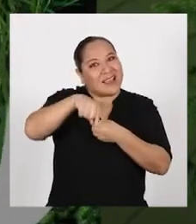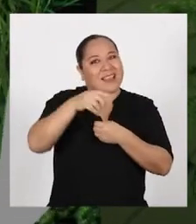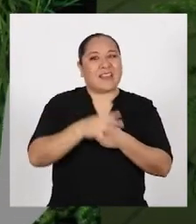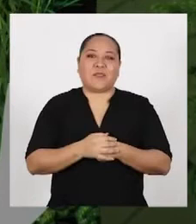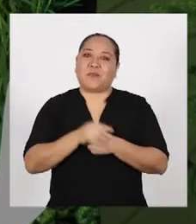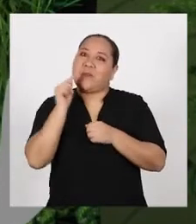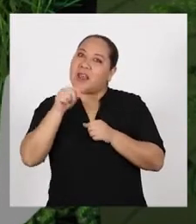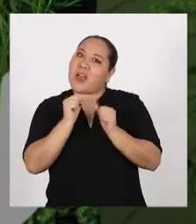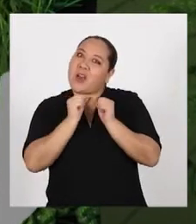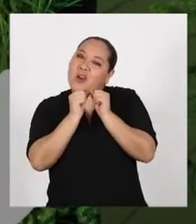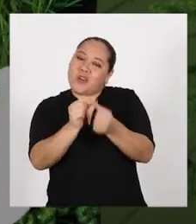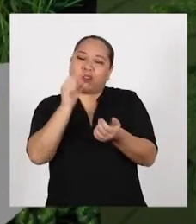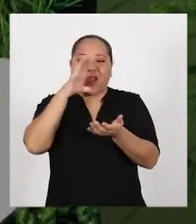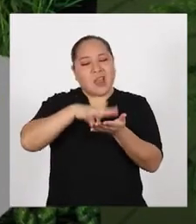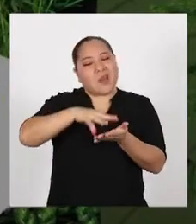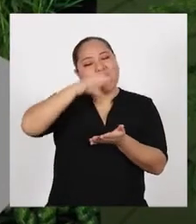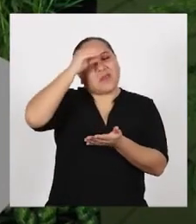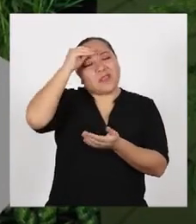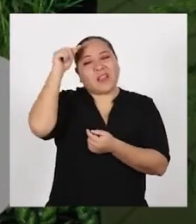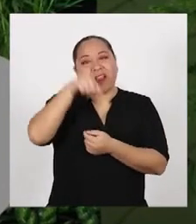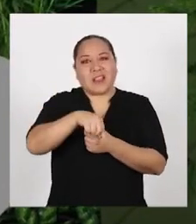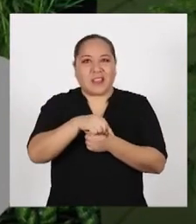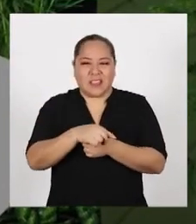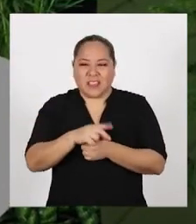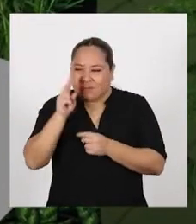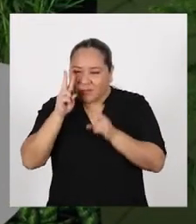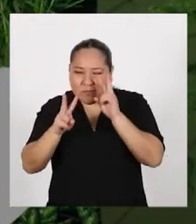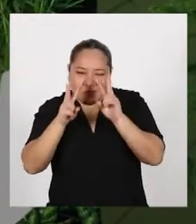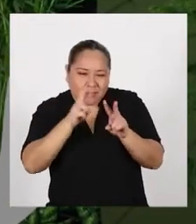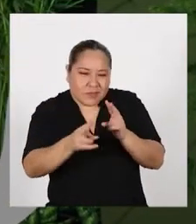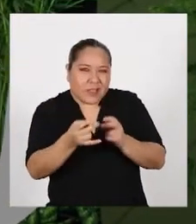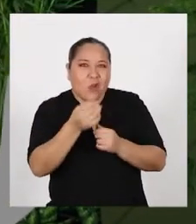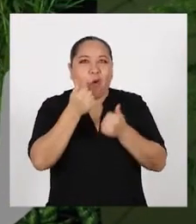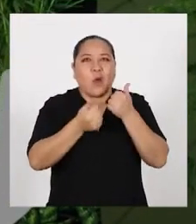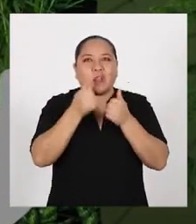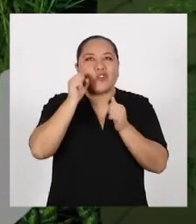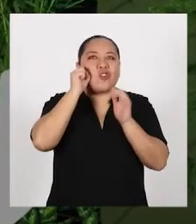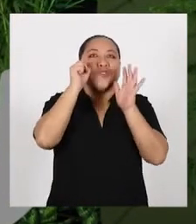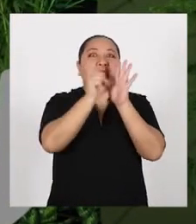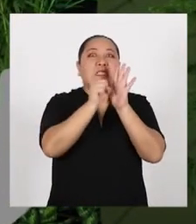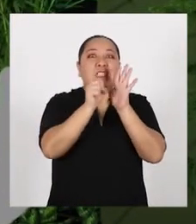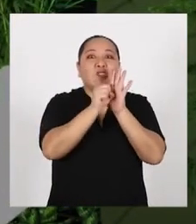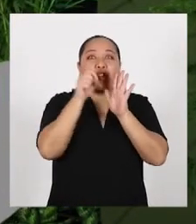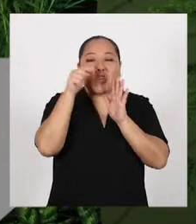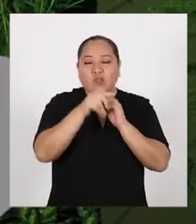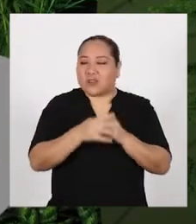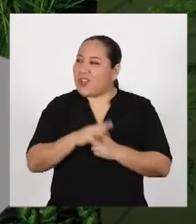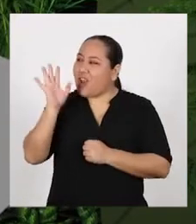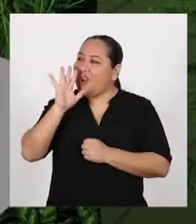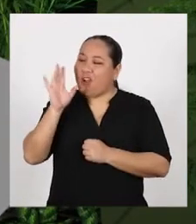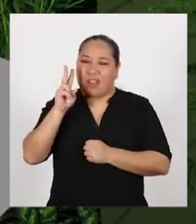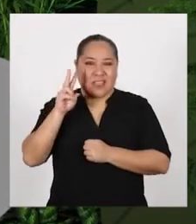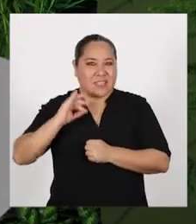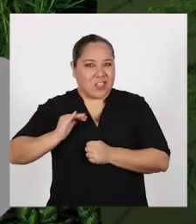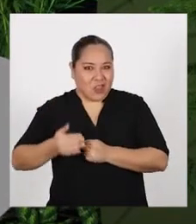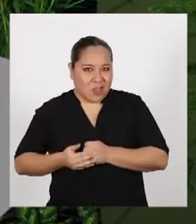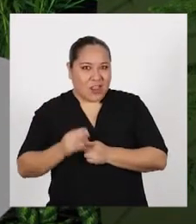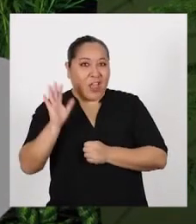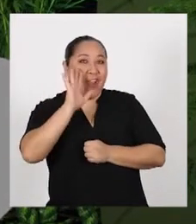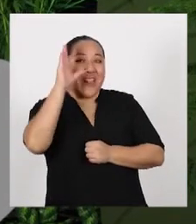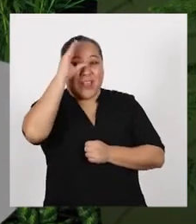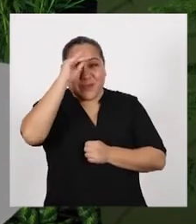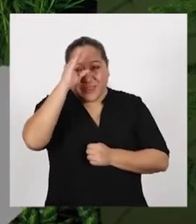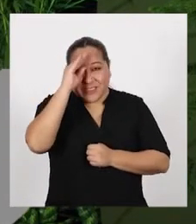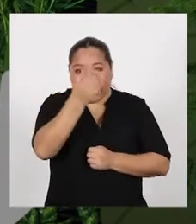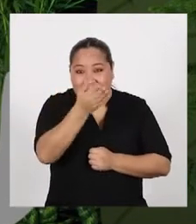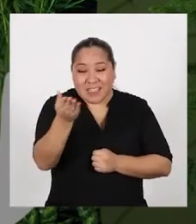nuevamente para continuar aprendiendo sobre las señas biológicas ¡Hola, señora Vizcacha! ¡Hola, niños y